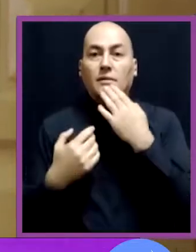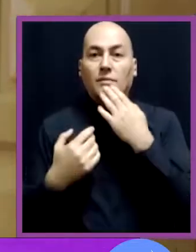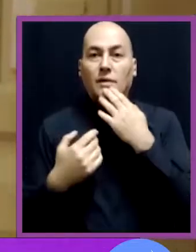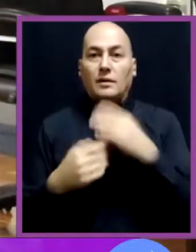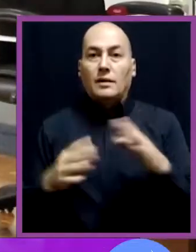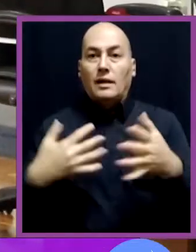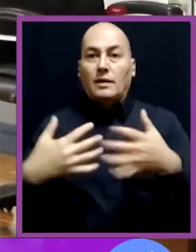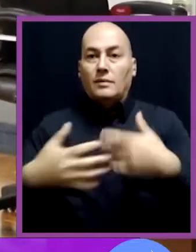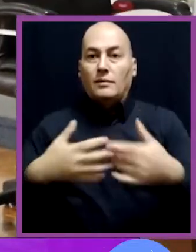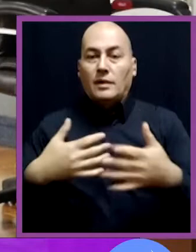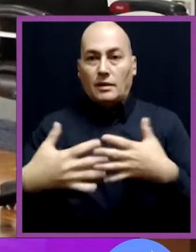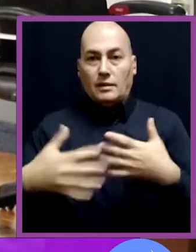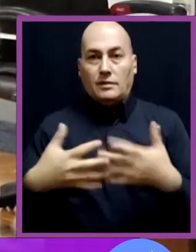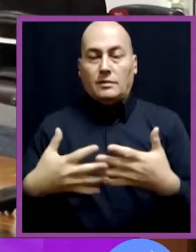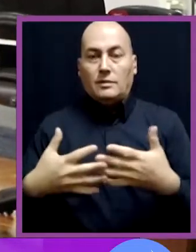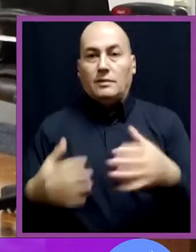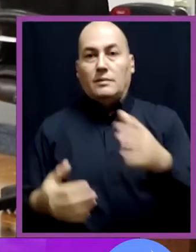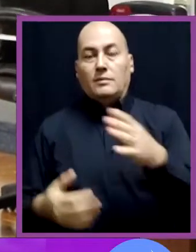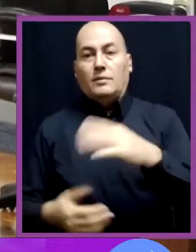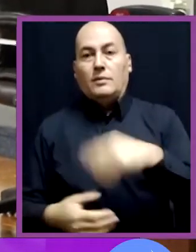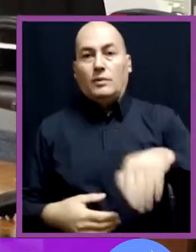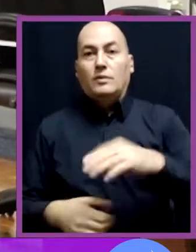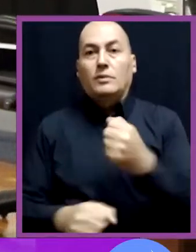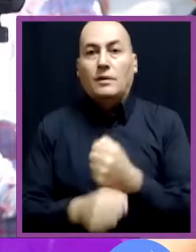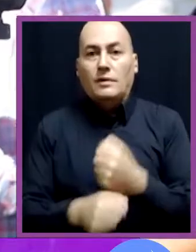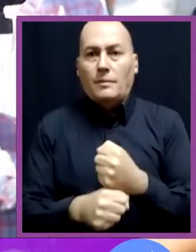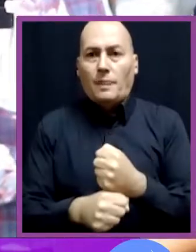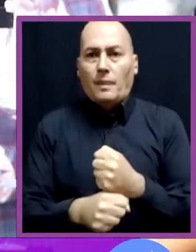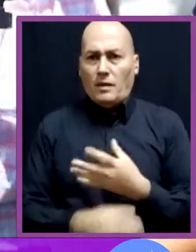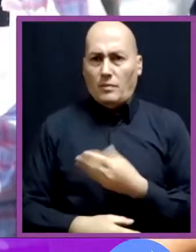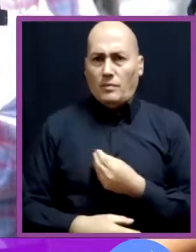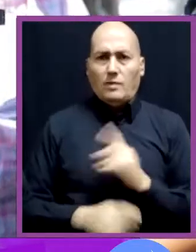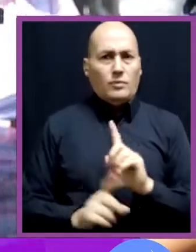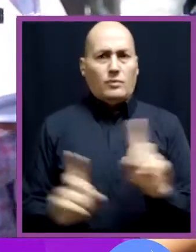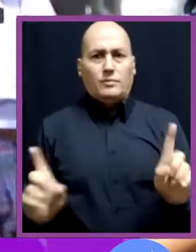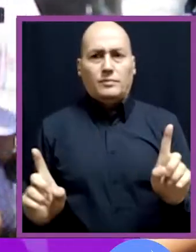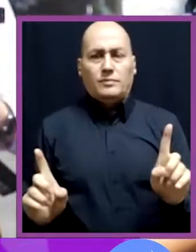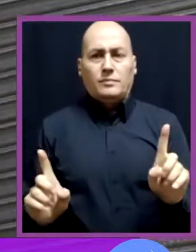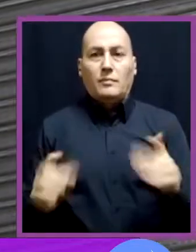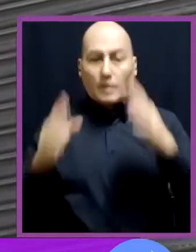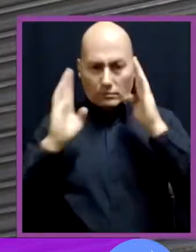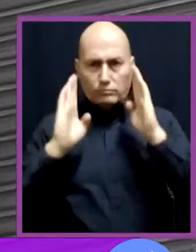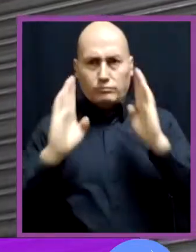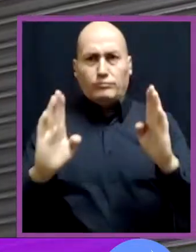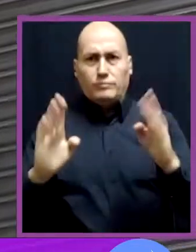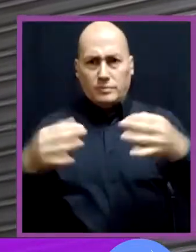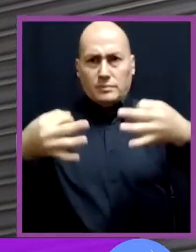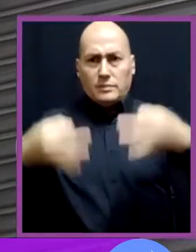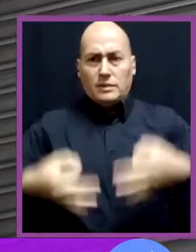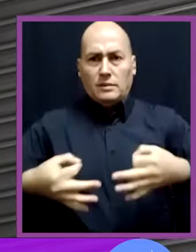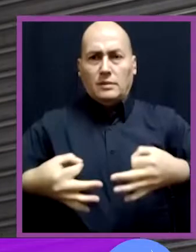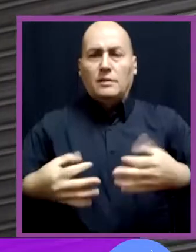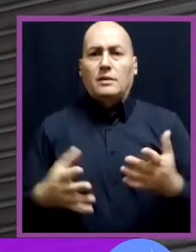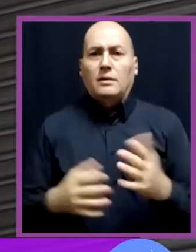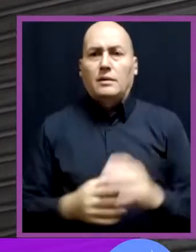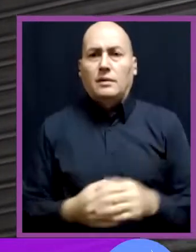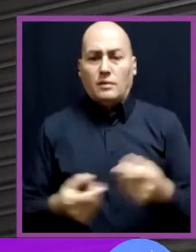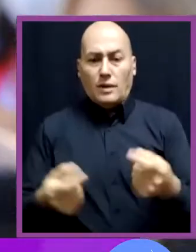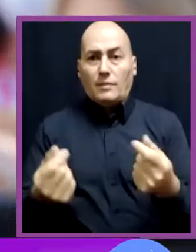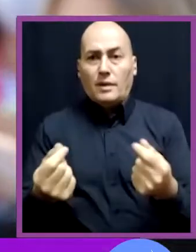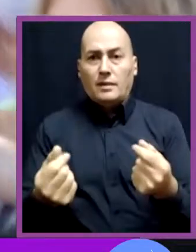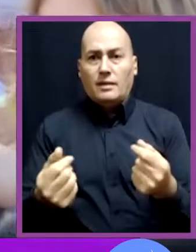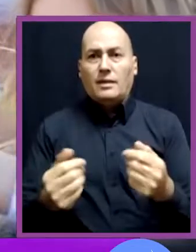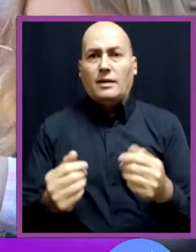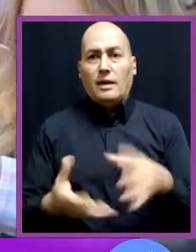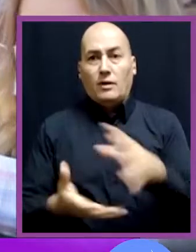la transparencia y probidad en nuestra gestión. Sin temor y con la convicción que con los recursos de San Bernardo